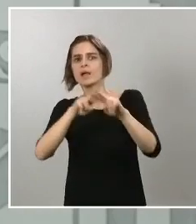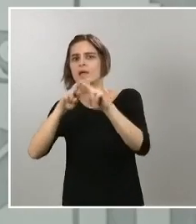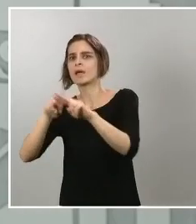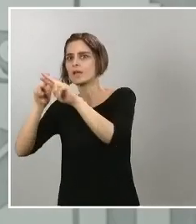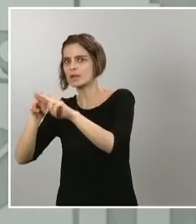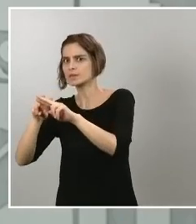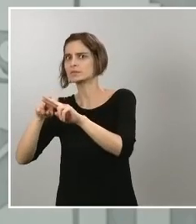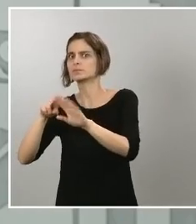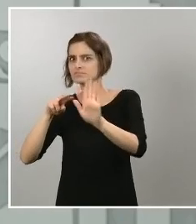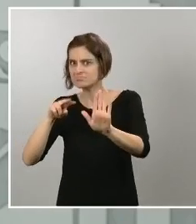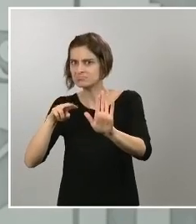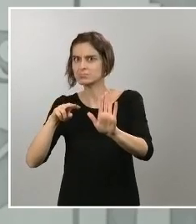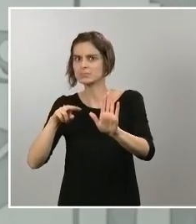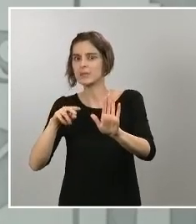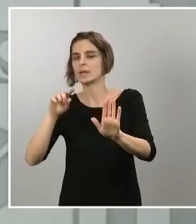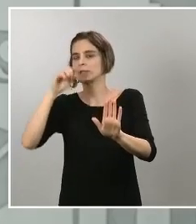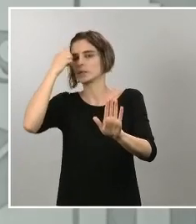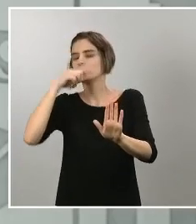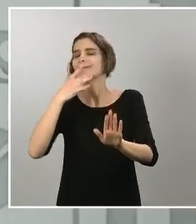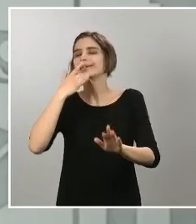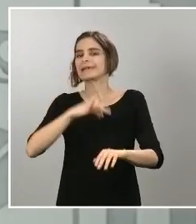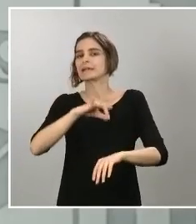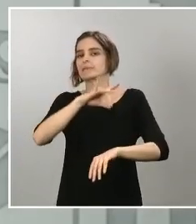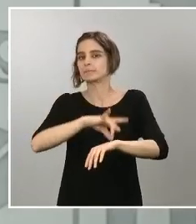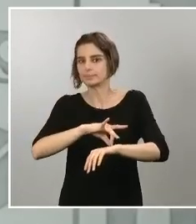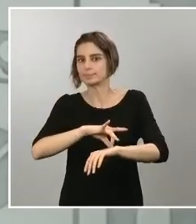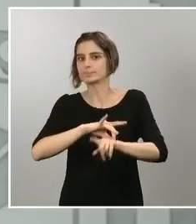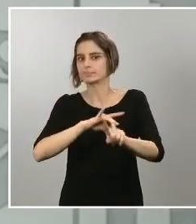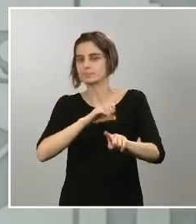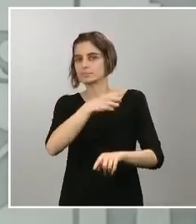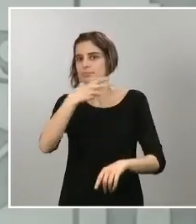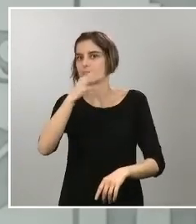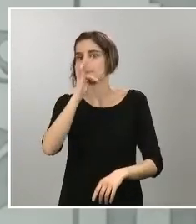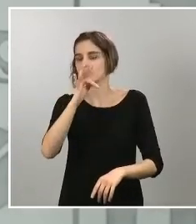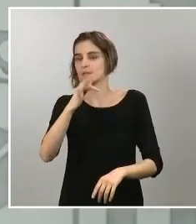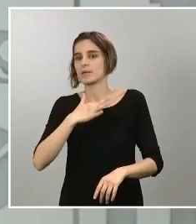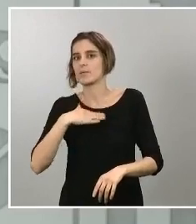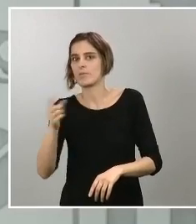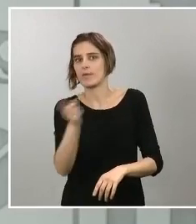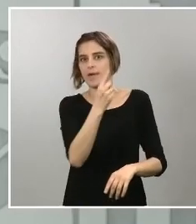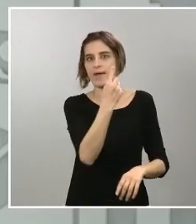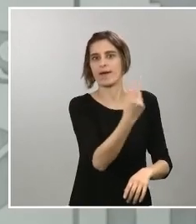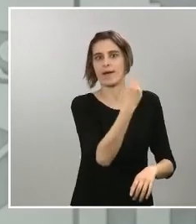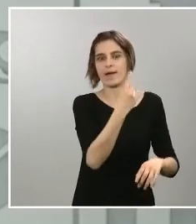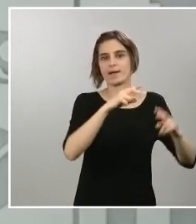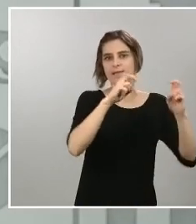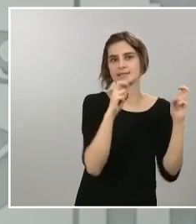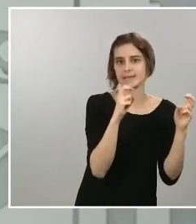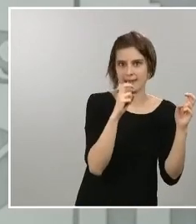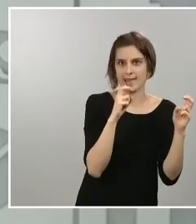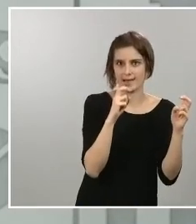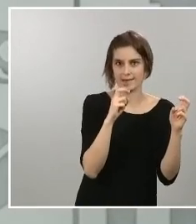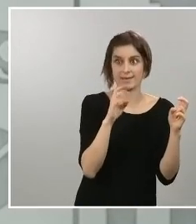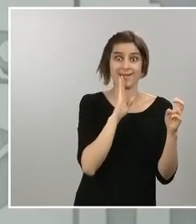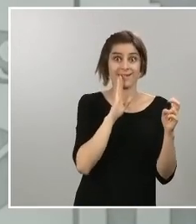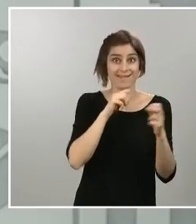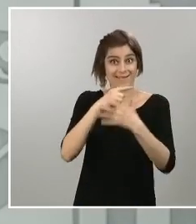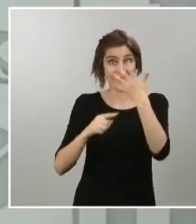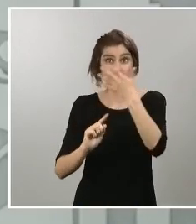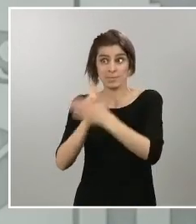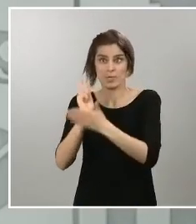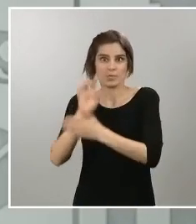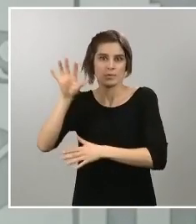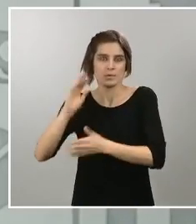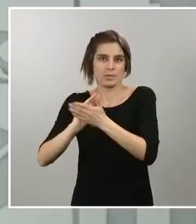aislar a las personas que son positivos para este virus. Toda esa tarea coordinada se ha desarrollado en coordinación